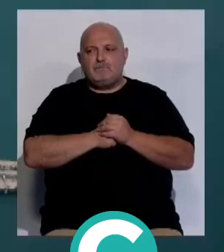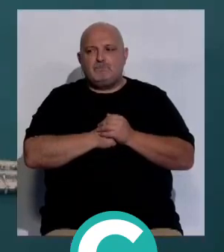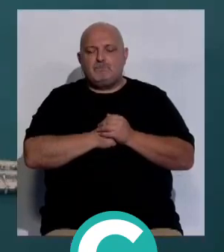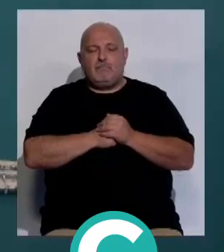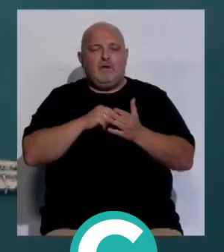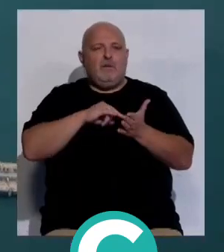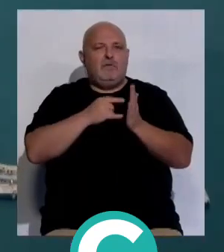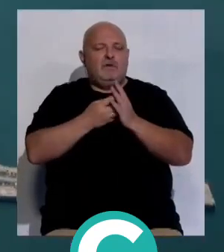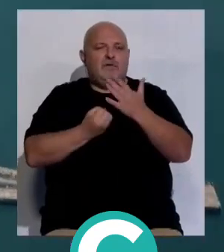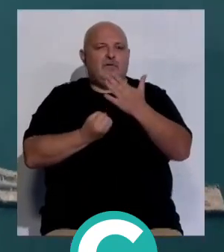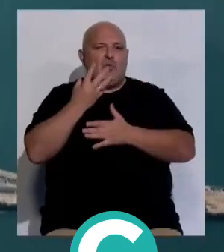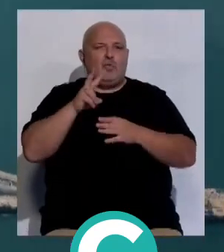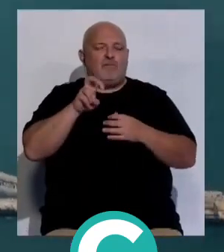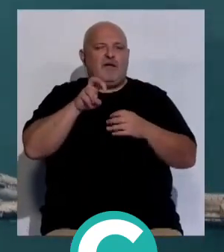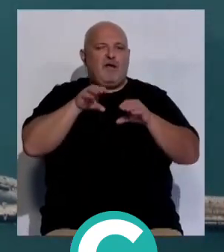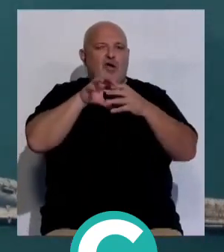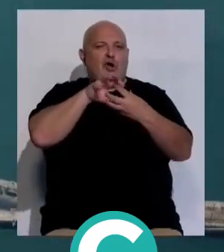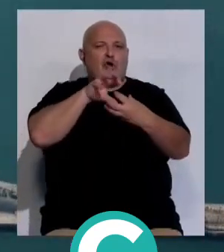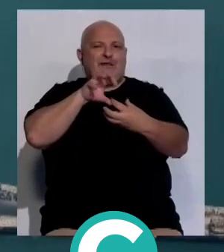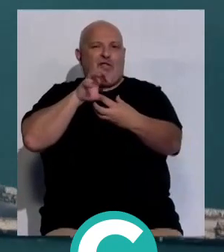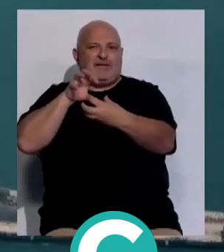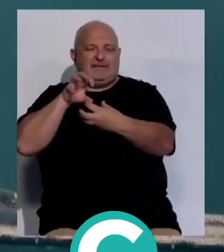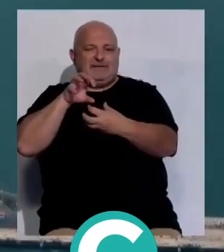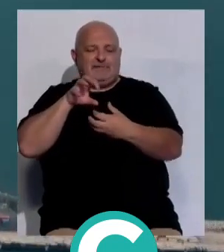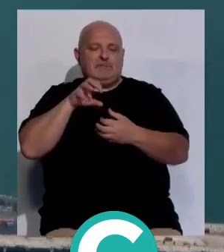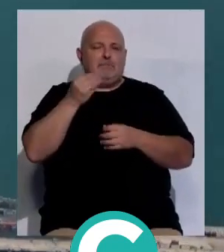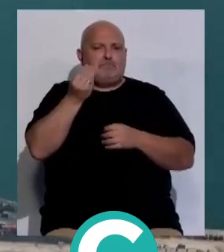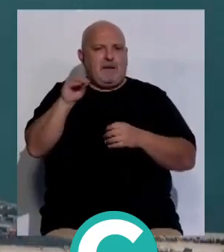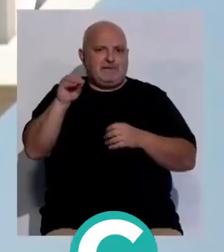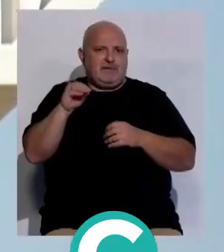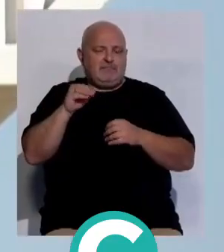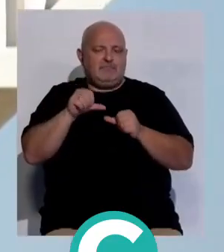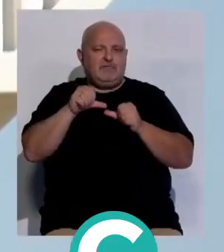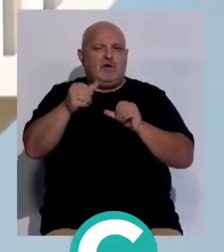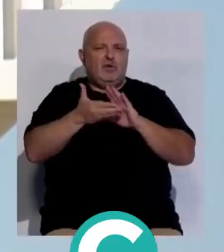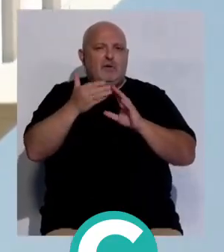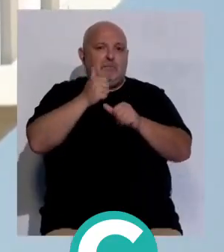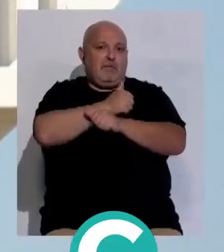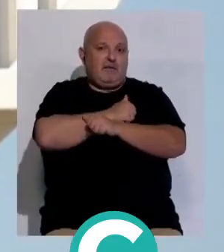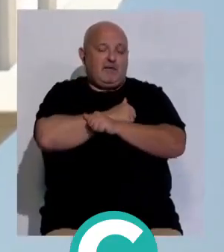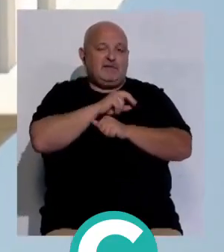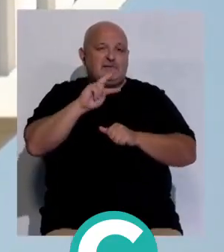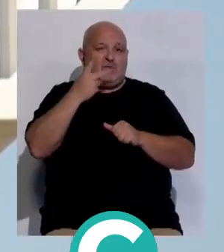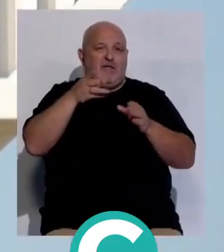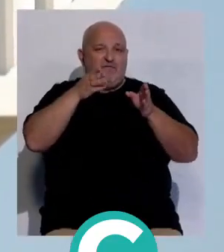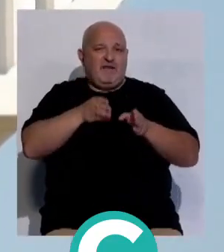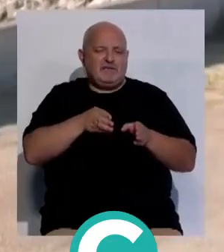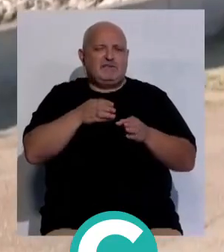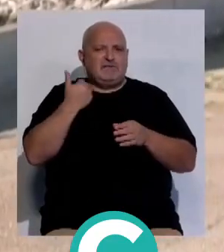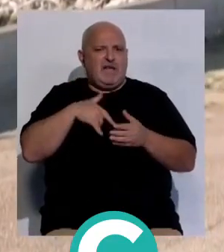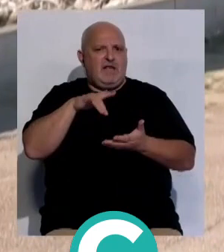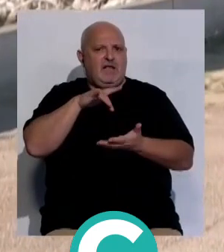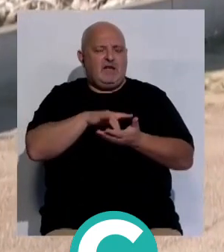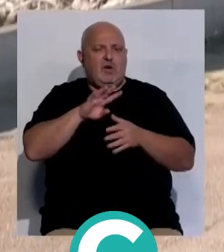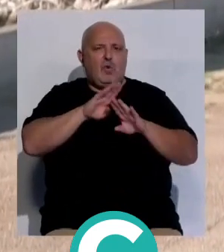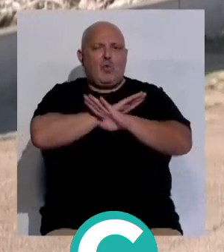El proyecto de creación de la nueva terminal de contenedores da un paso más en su desarrollo. La construcción pendiente de su segunda fase ha alcanzado ya